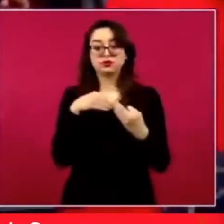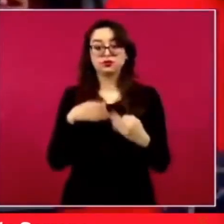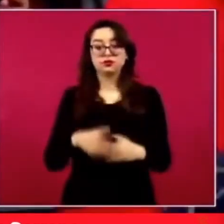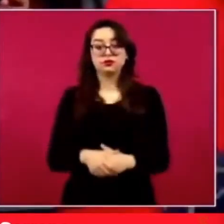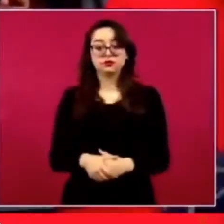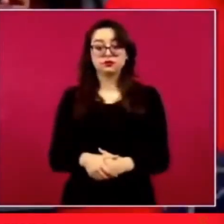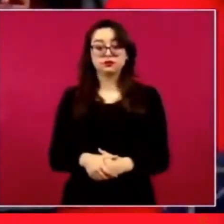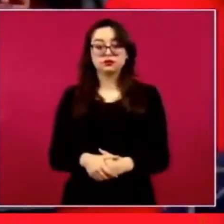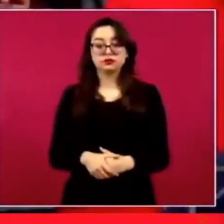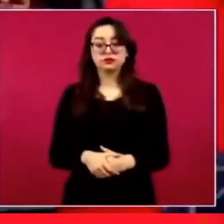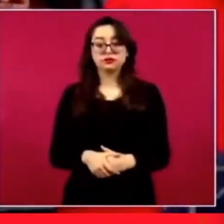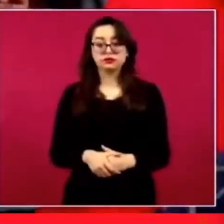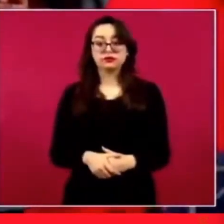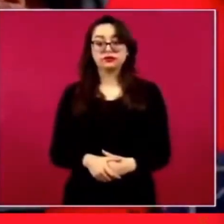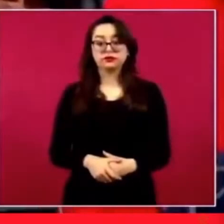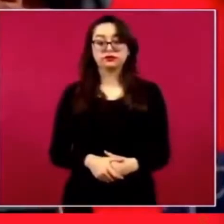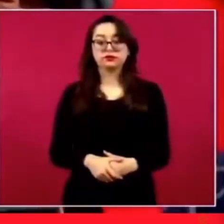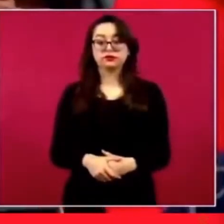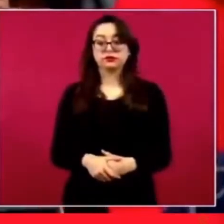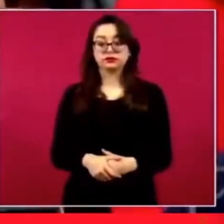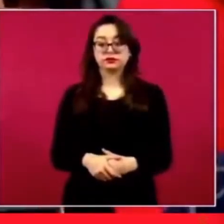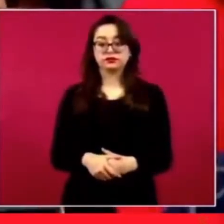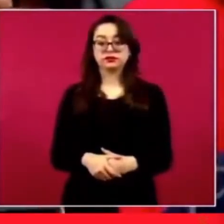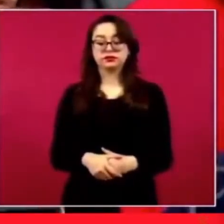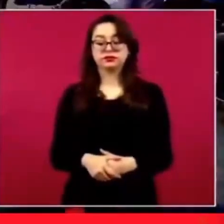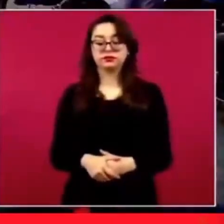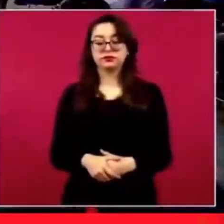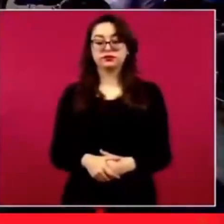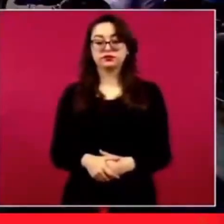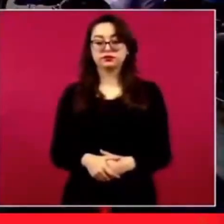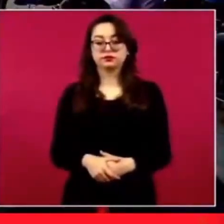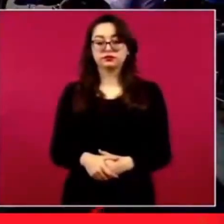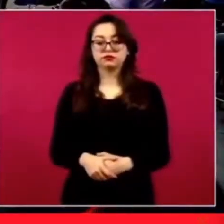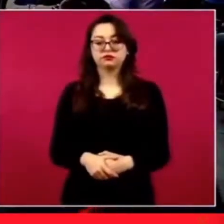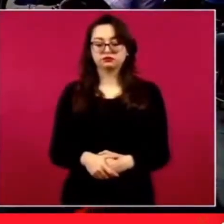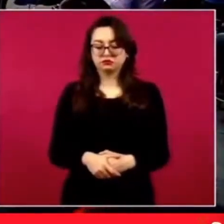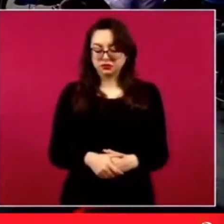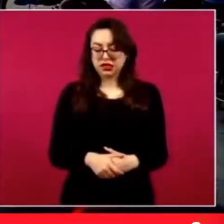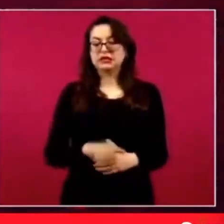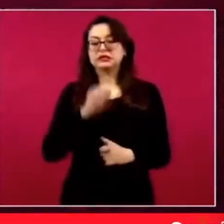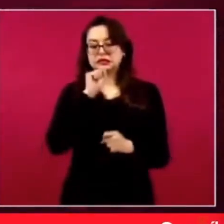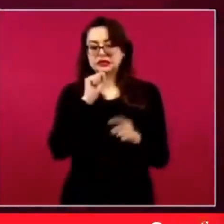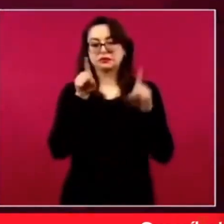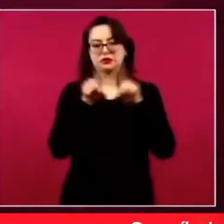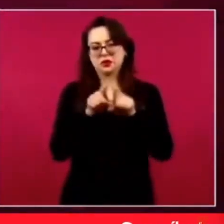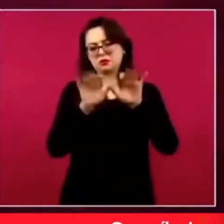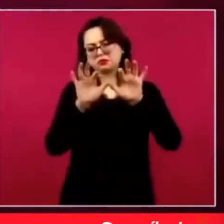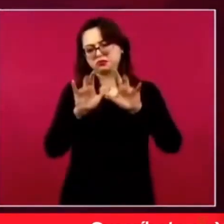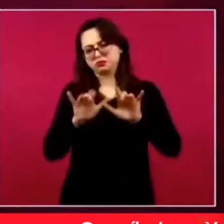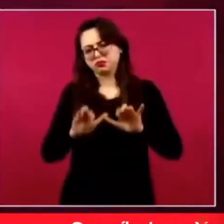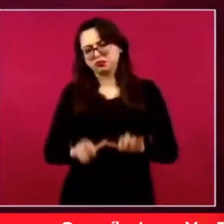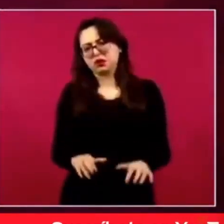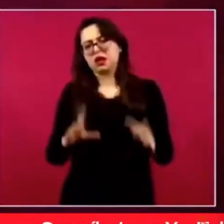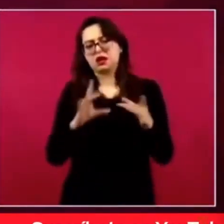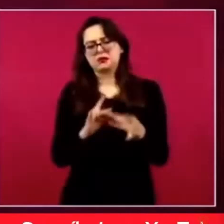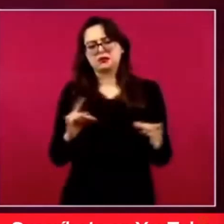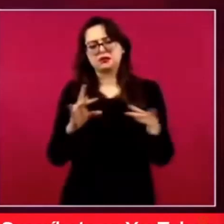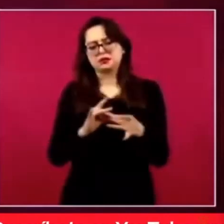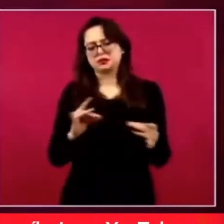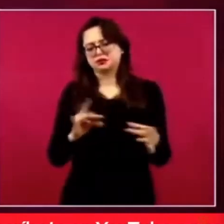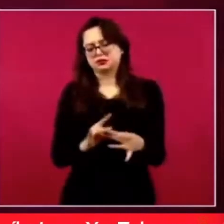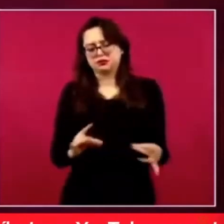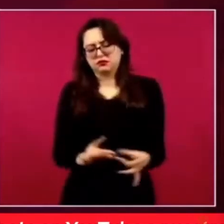y con un relato para ir